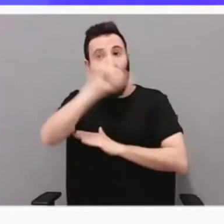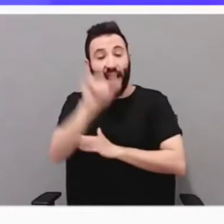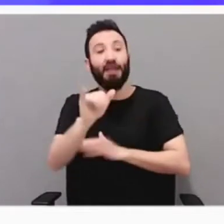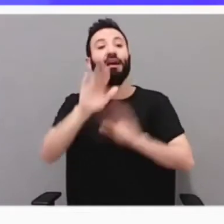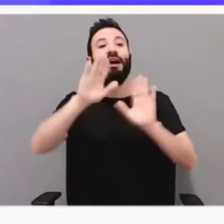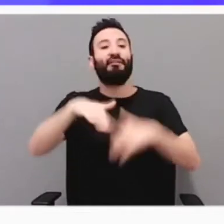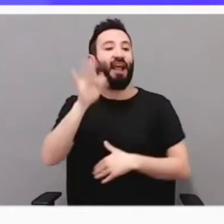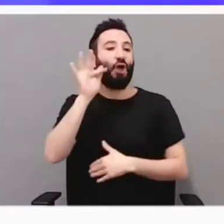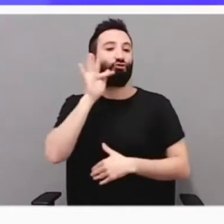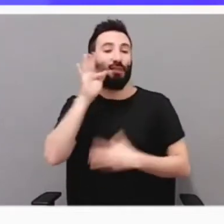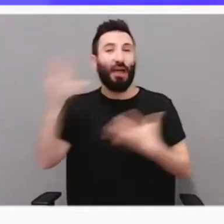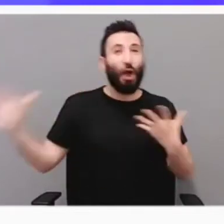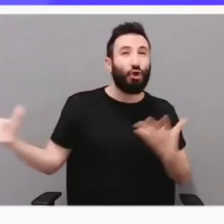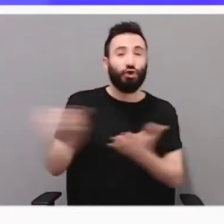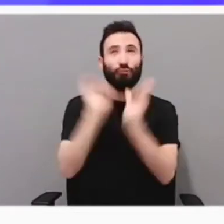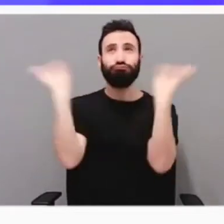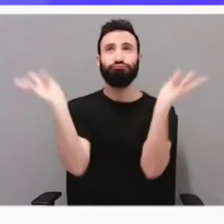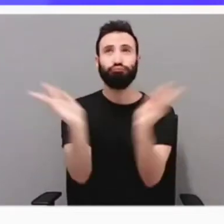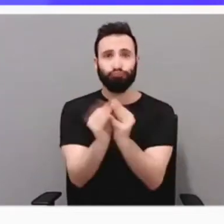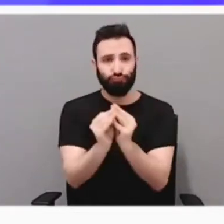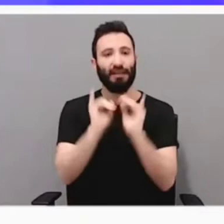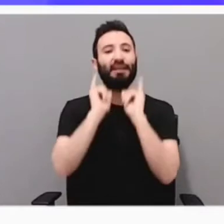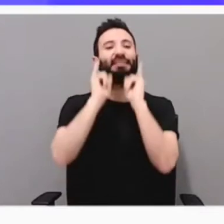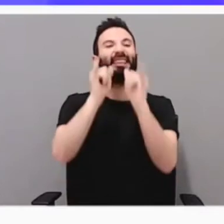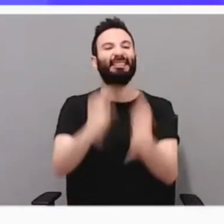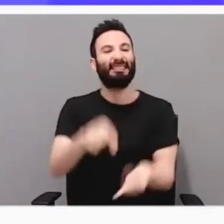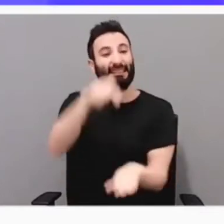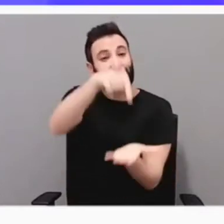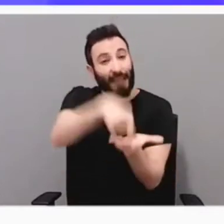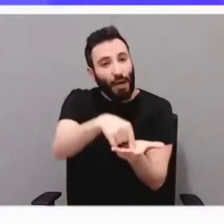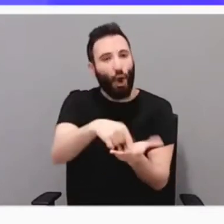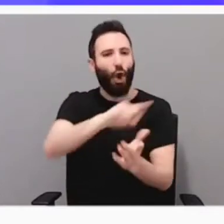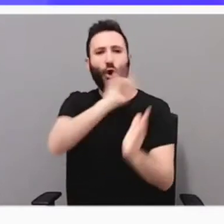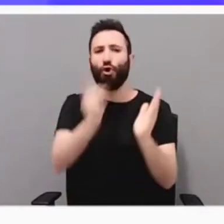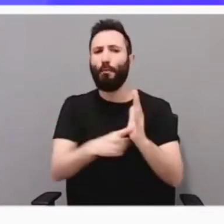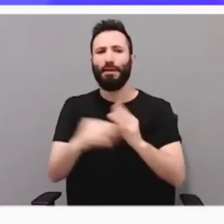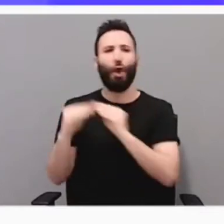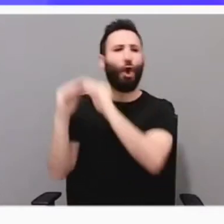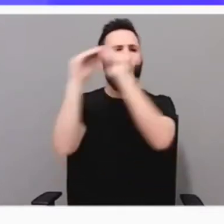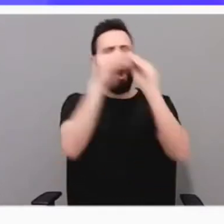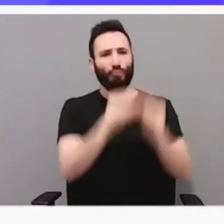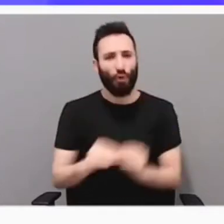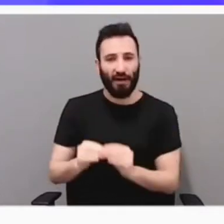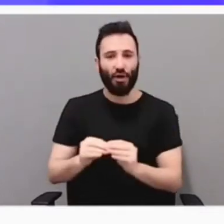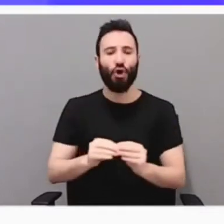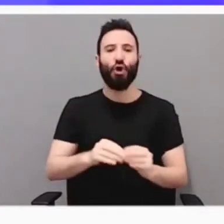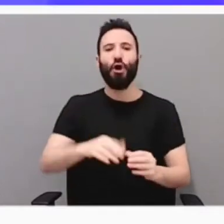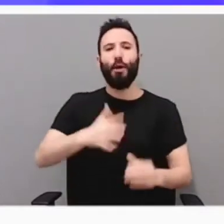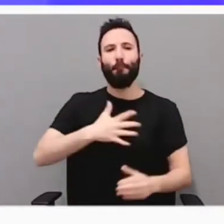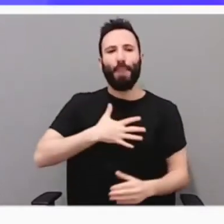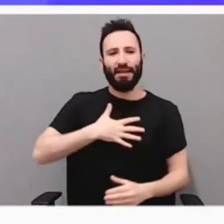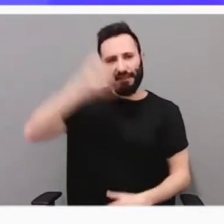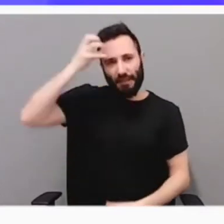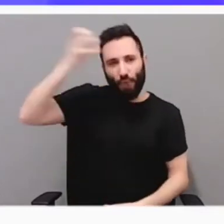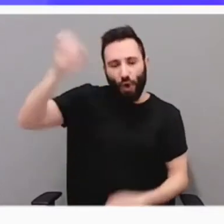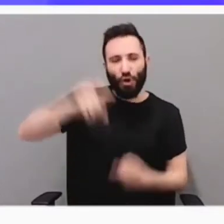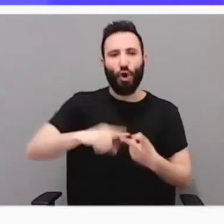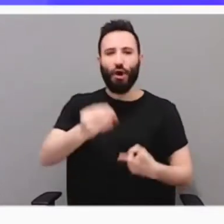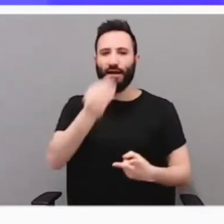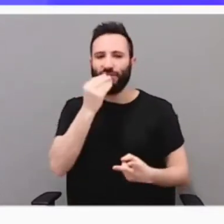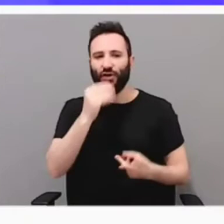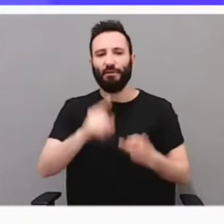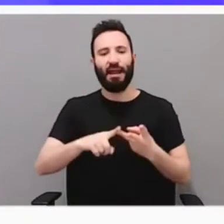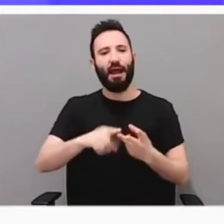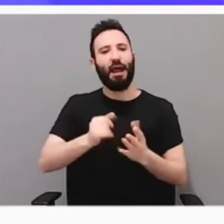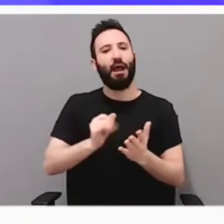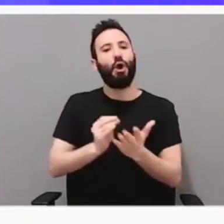un destino completo y homogéneo. El patrimonio, la gastronomía, los productos agroalimentarios de extraordinaria calidad, como